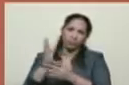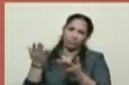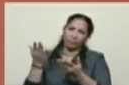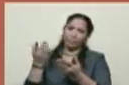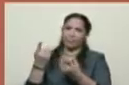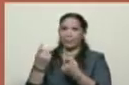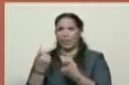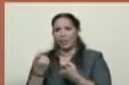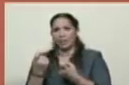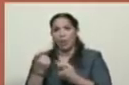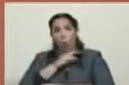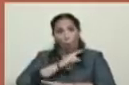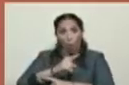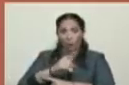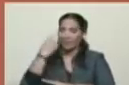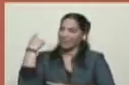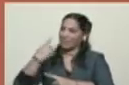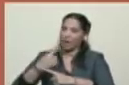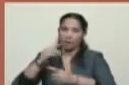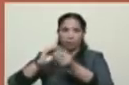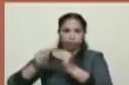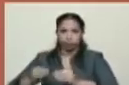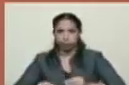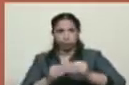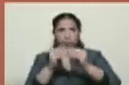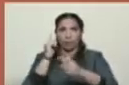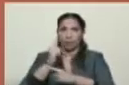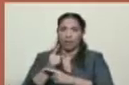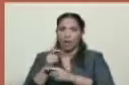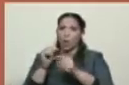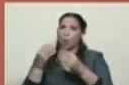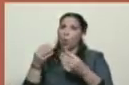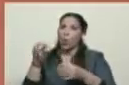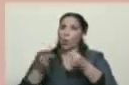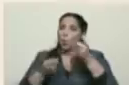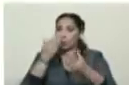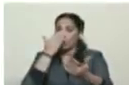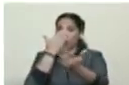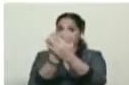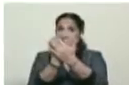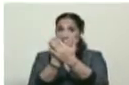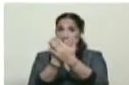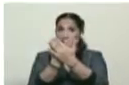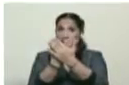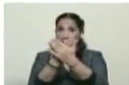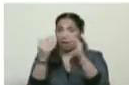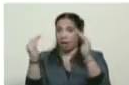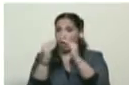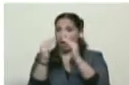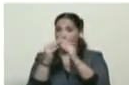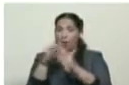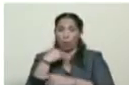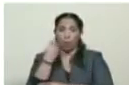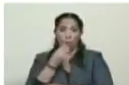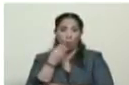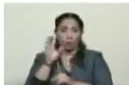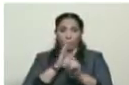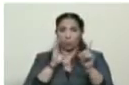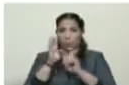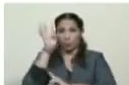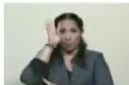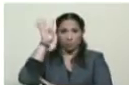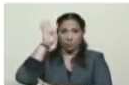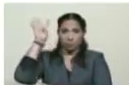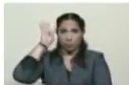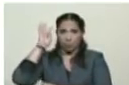y nos dio la orden de que fuera recuperado de inmediato. Este monumento está justo al frente de la Casa de la Juventud y la Cultura Robert Serra. Se